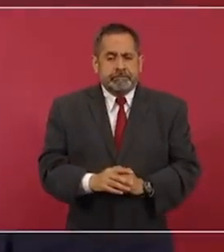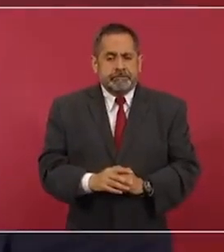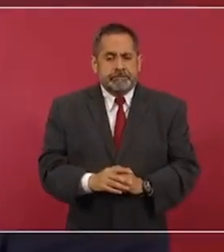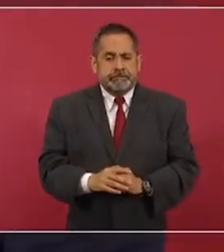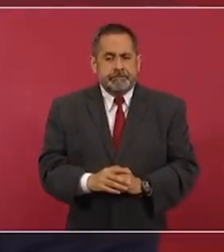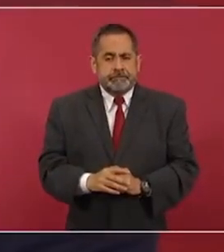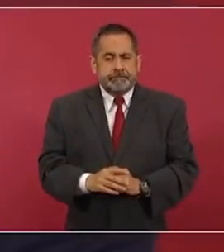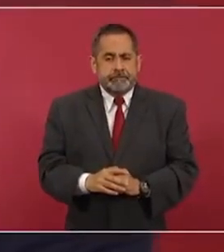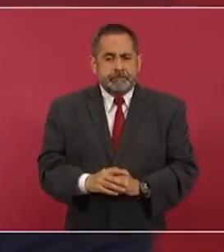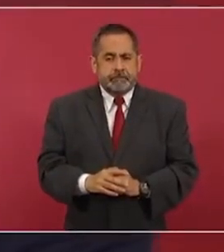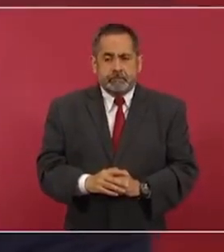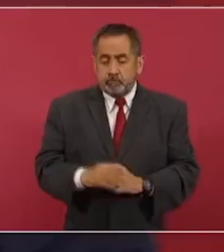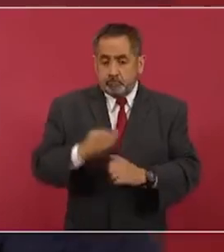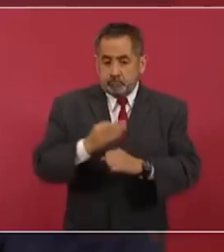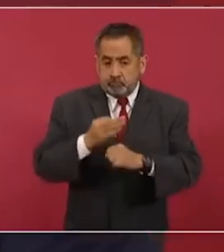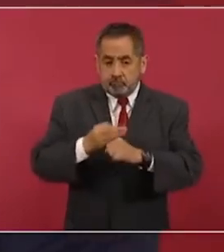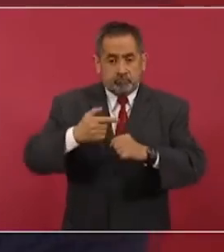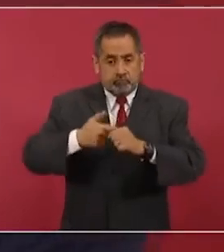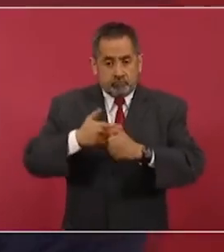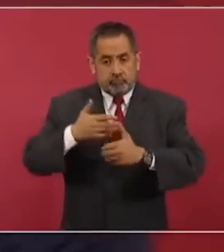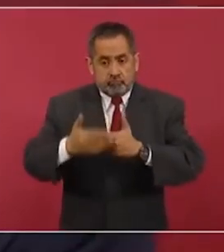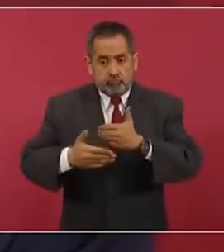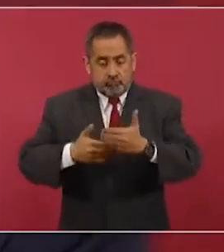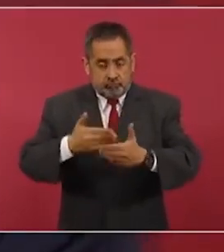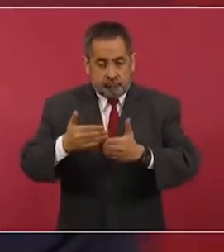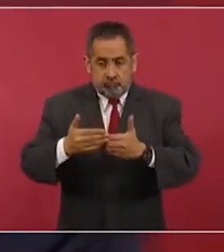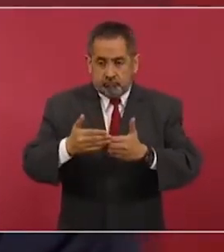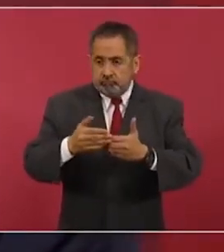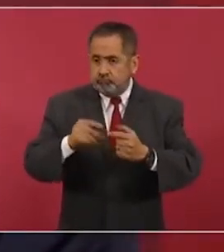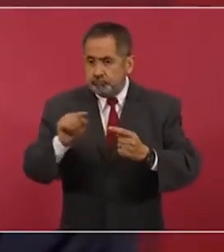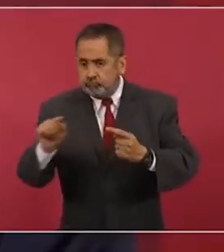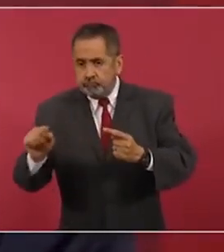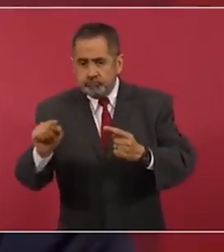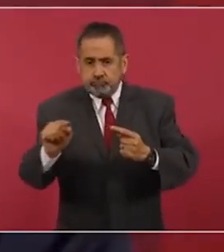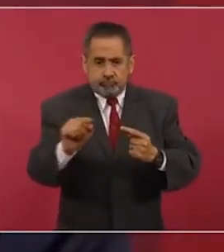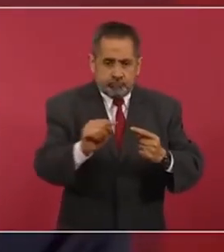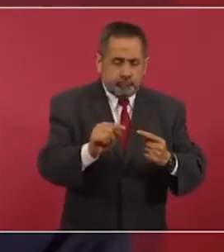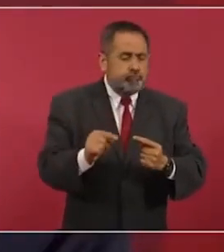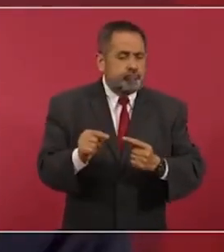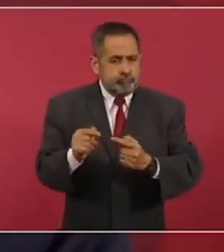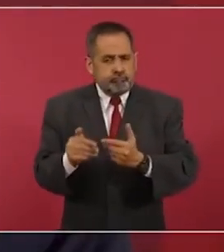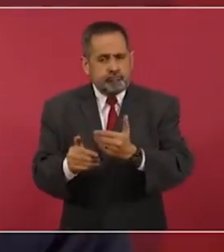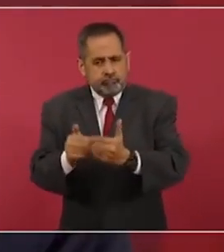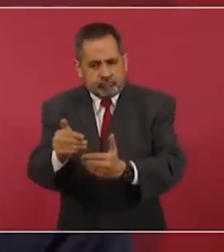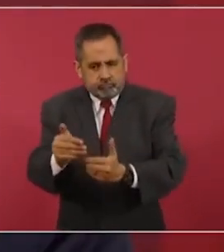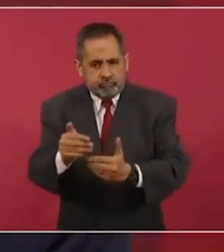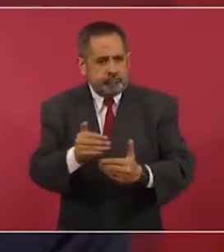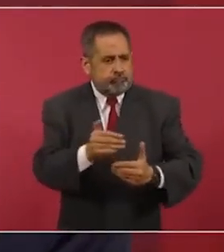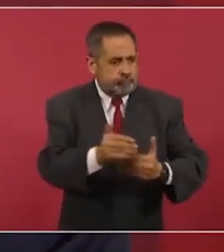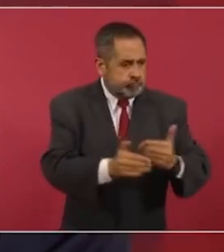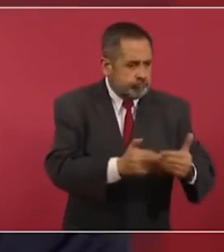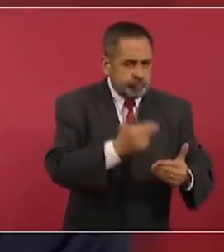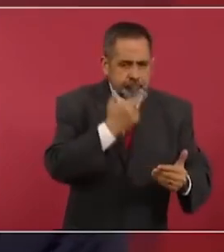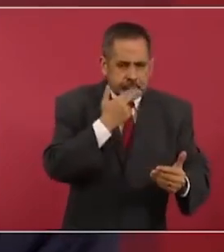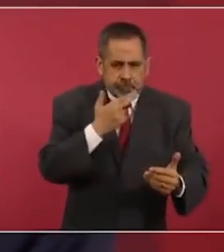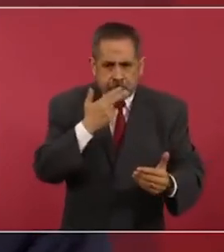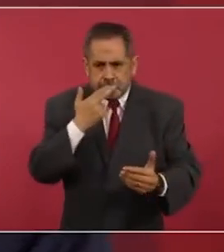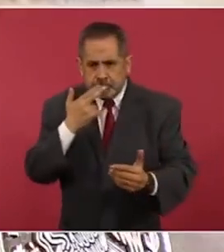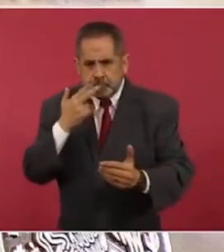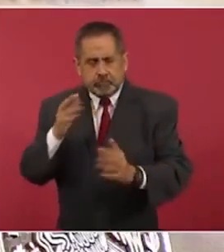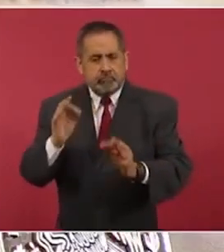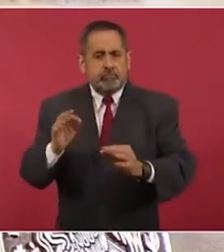Estamos avanzando en todos los terrenos. Lo mencionaba,